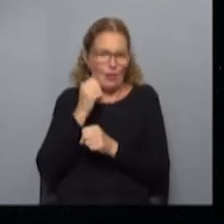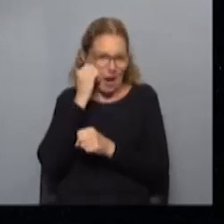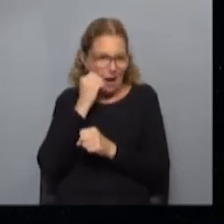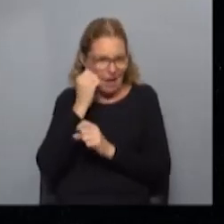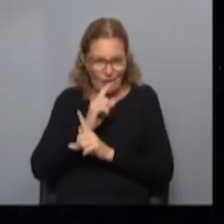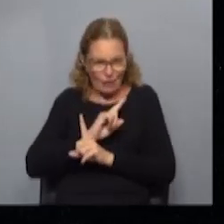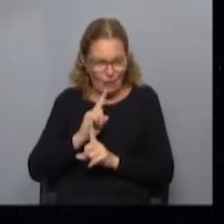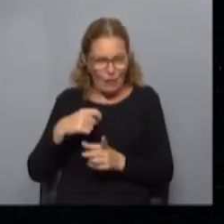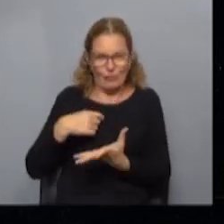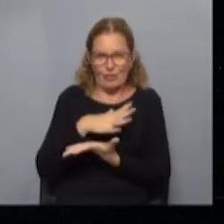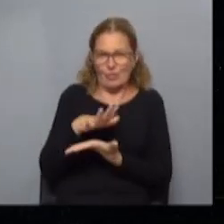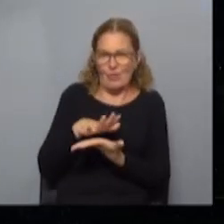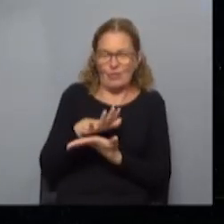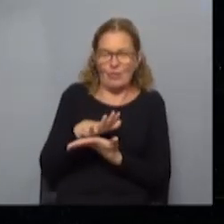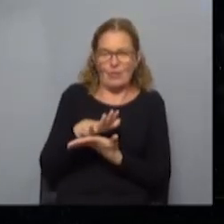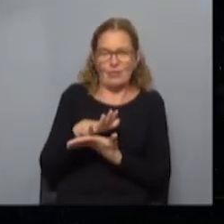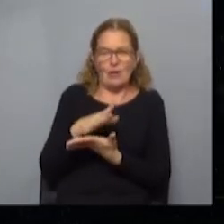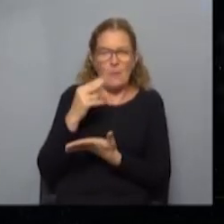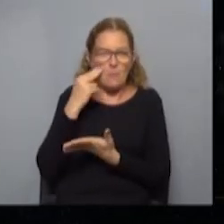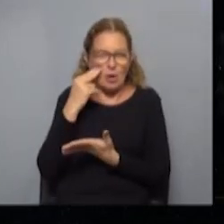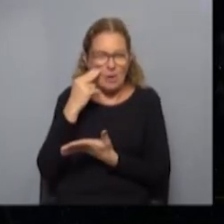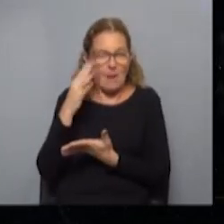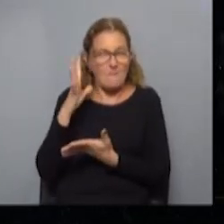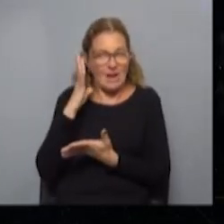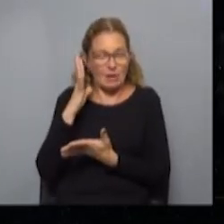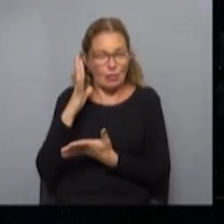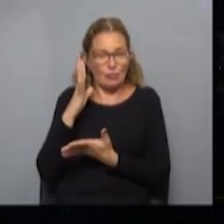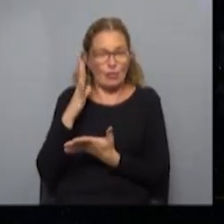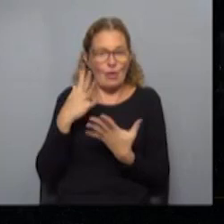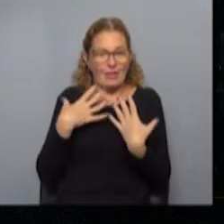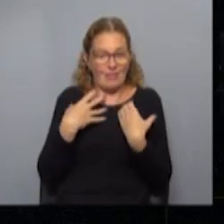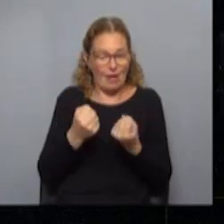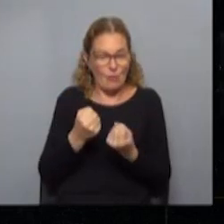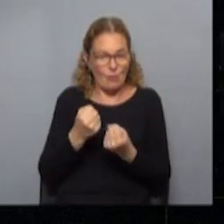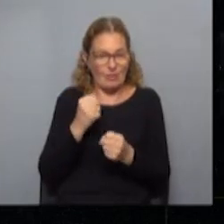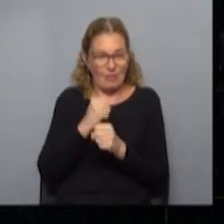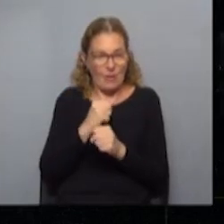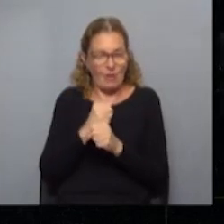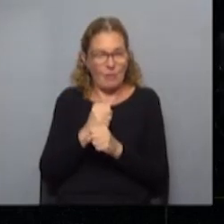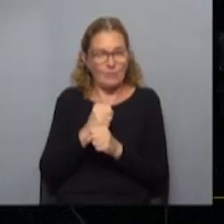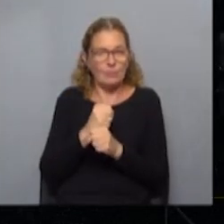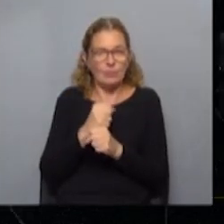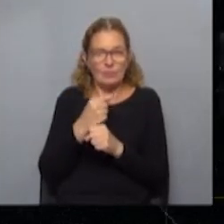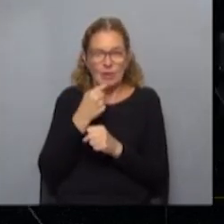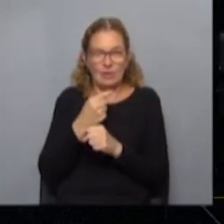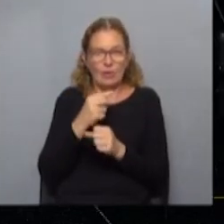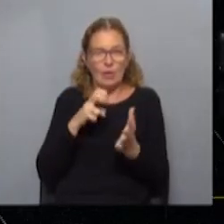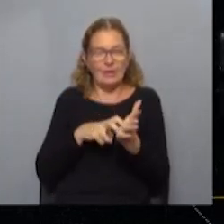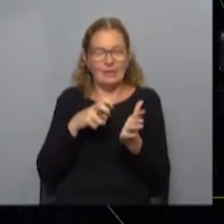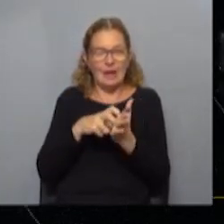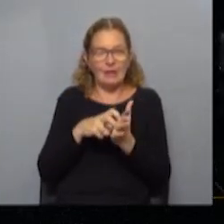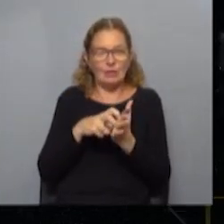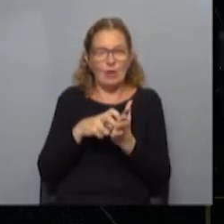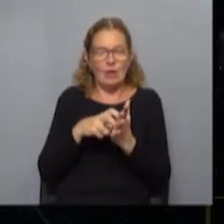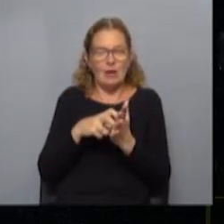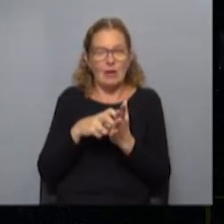situaciones de riesgo a nivel de salud laboral como pasó mencionaban asalto bueno en el Arapay